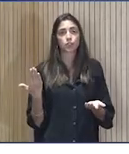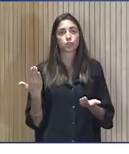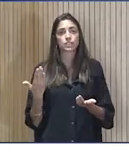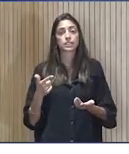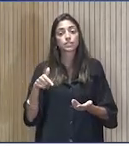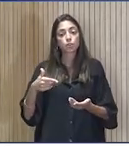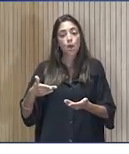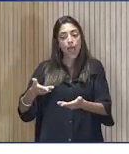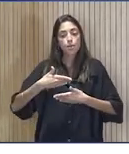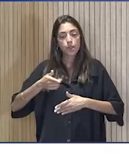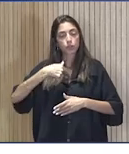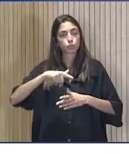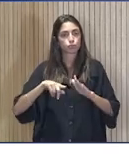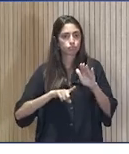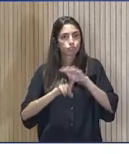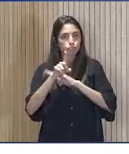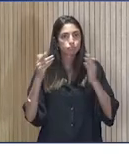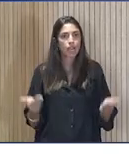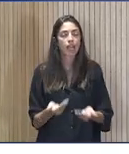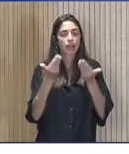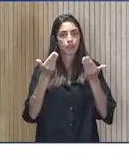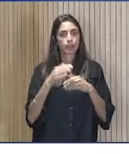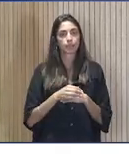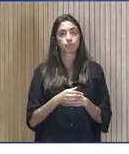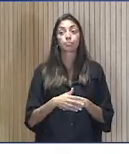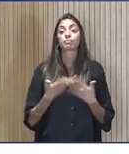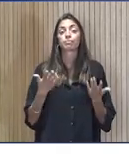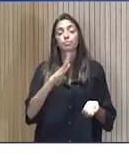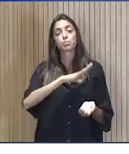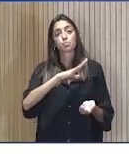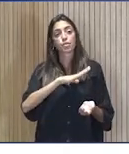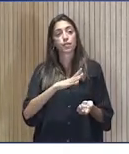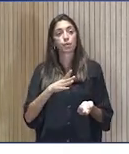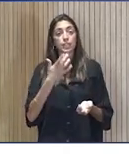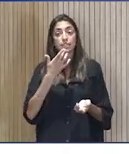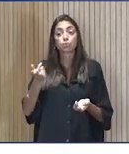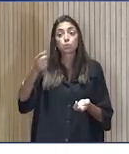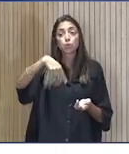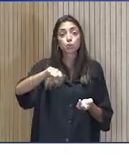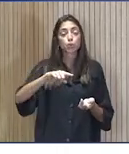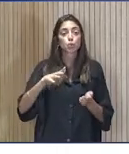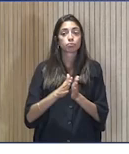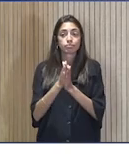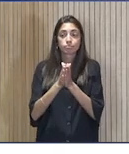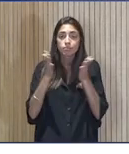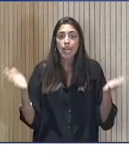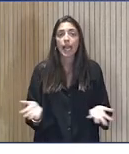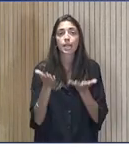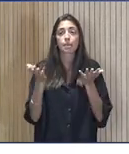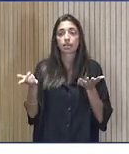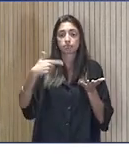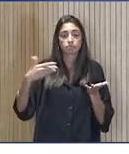que nos mueve. Por lo tanto, por favor, en tanto en cuanto vosotros podáis también incentivar a otros que sigan participando,